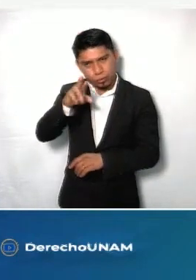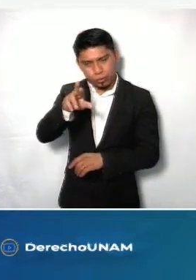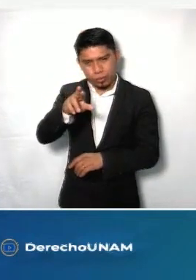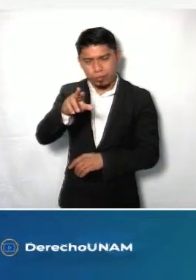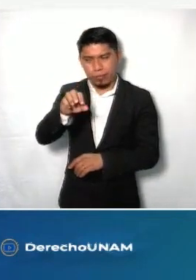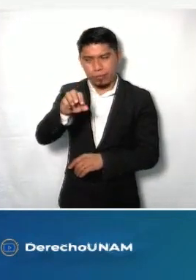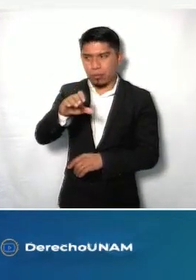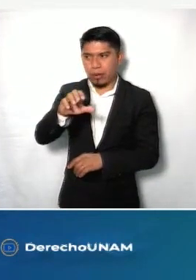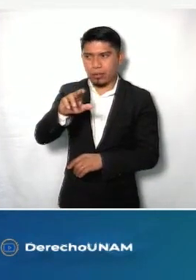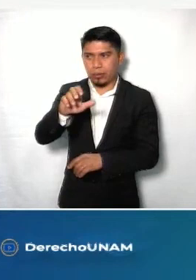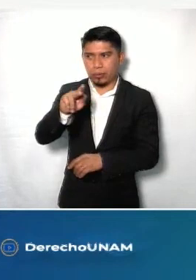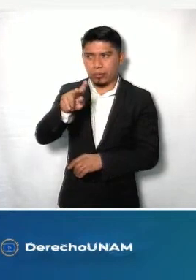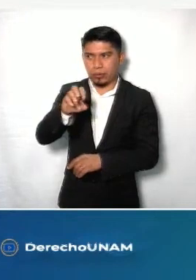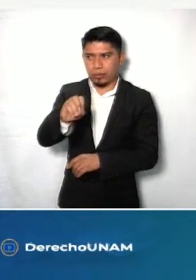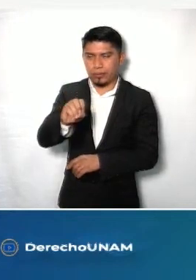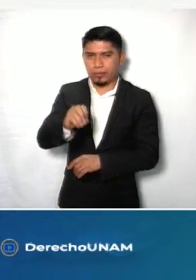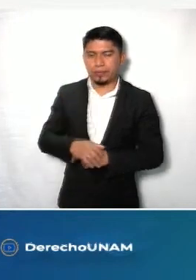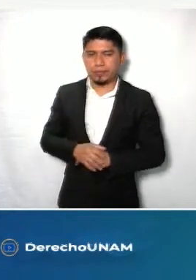Saint Chávez.